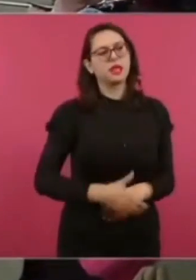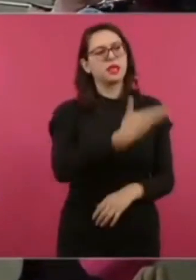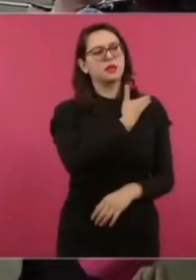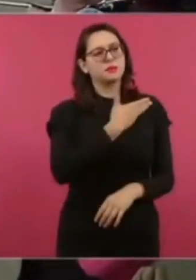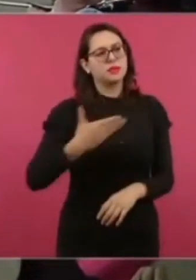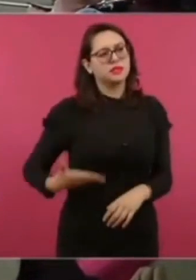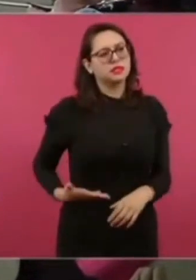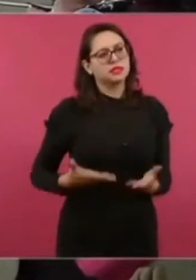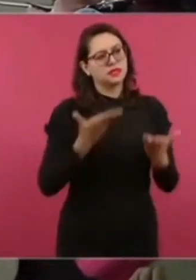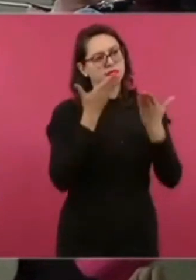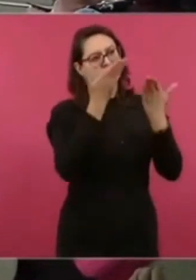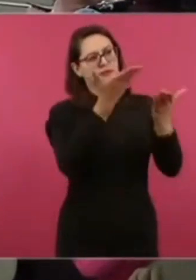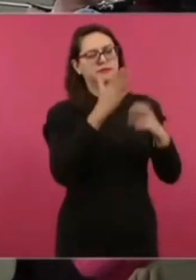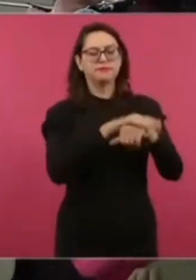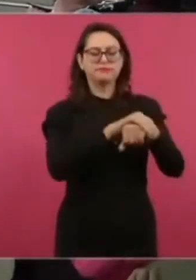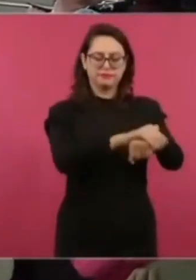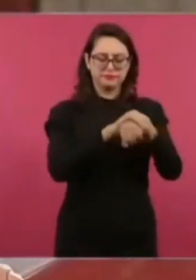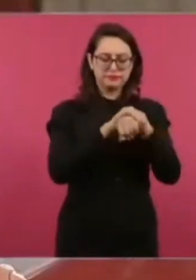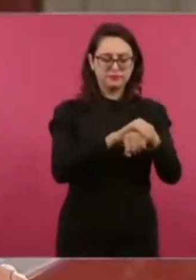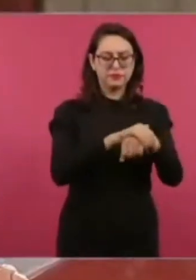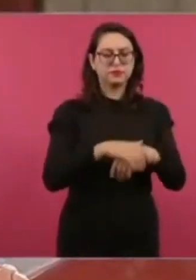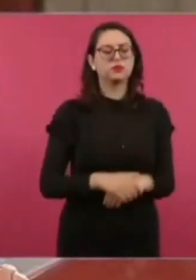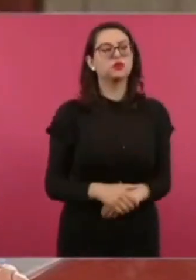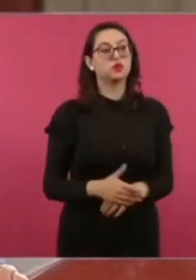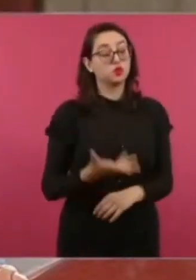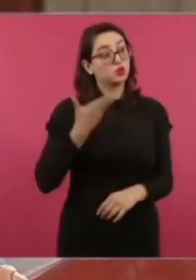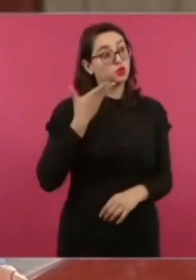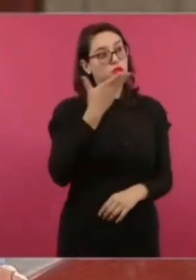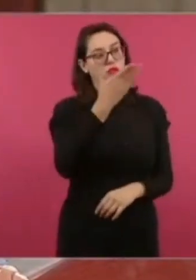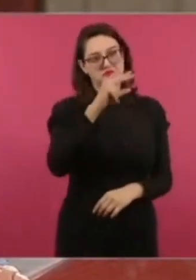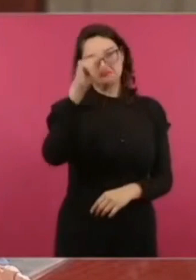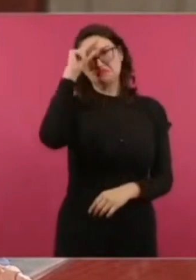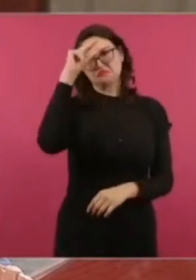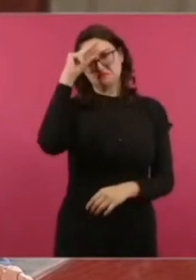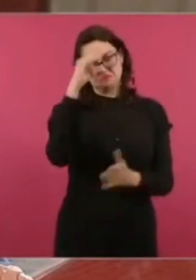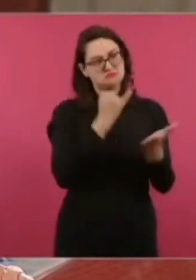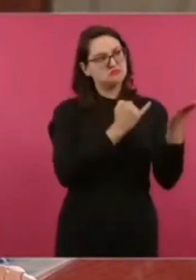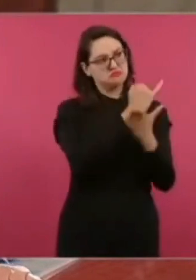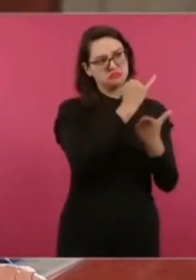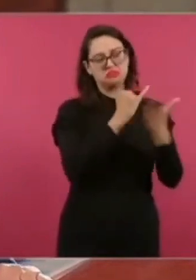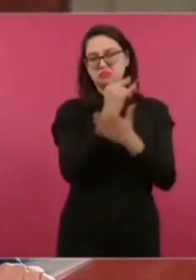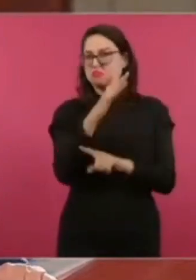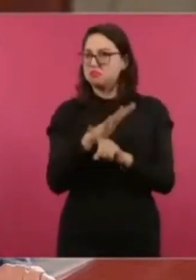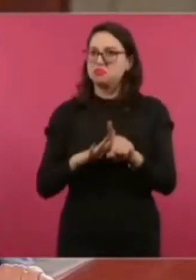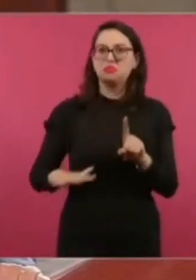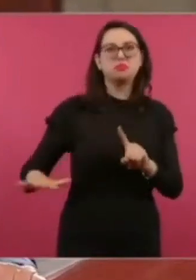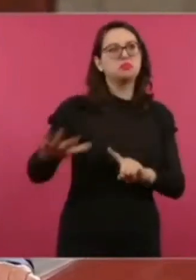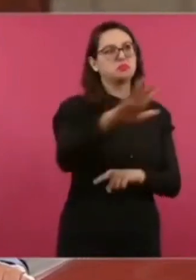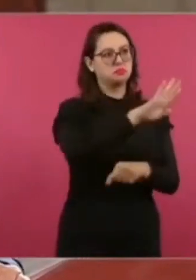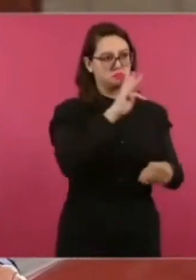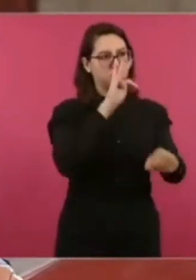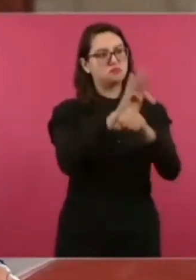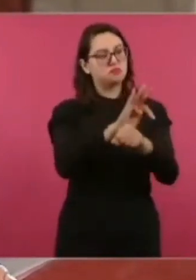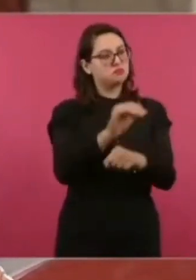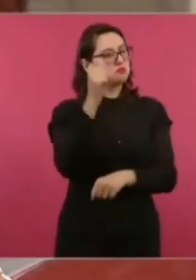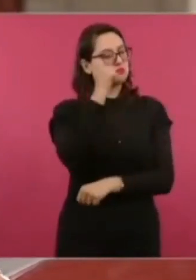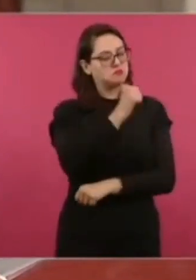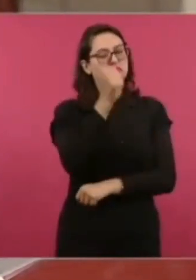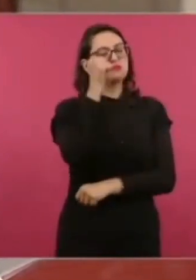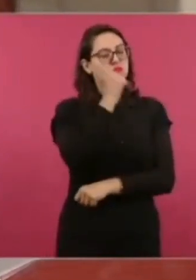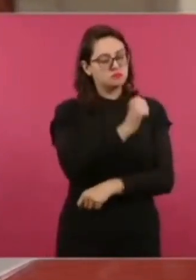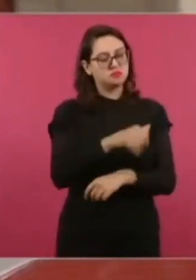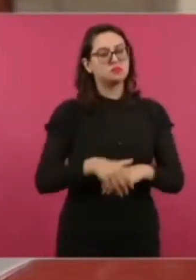decisiones en beneficio de su querido pueblo. Le envío esta carta con Alicia